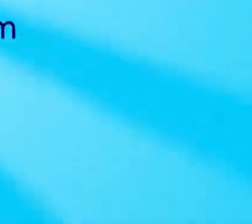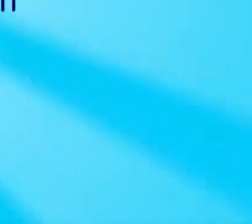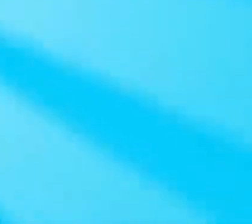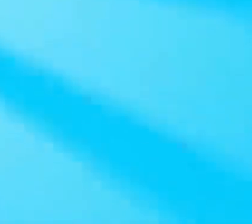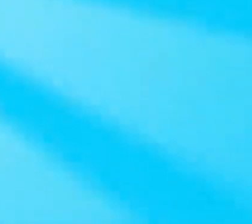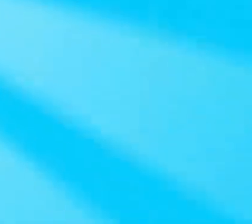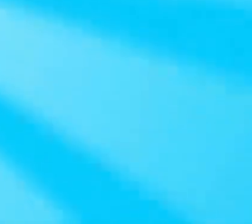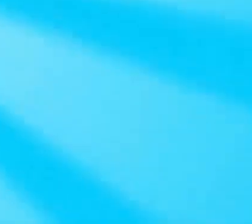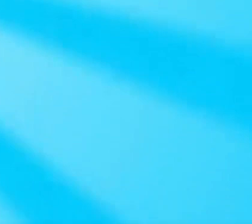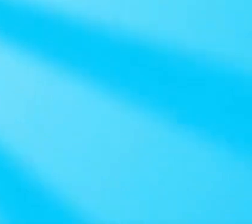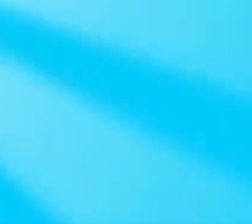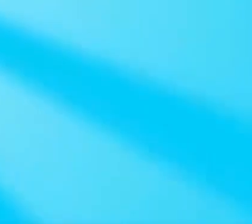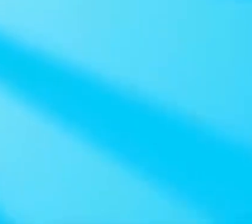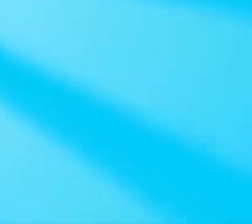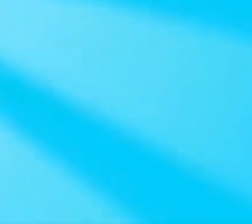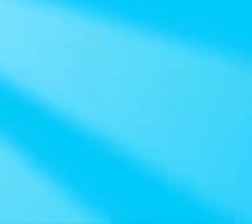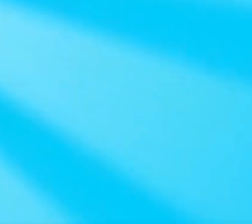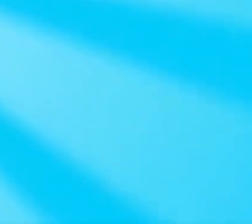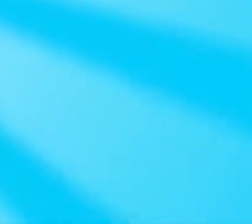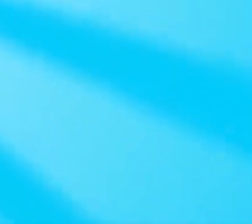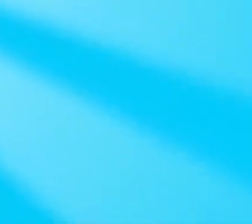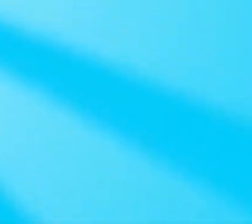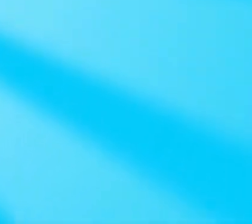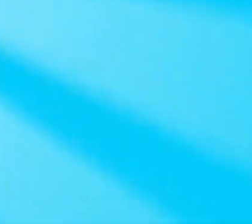Presente Provealá.